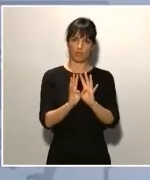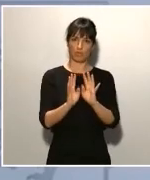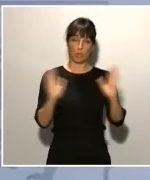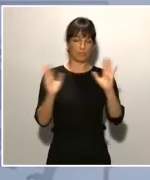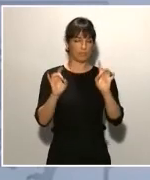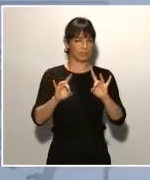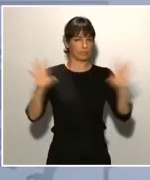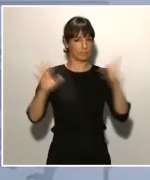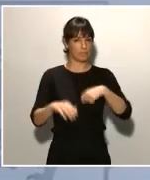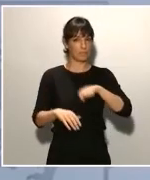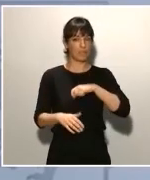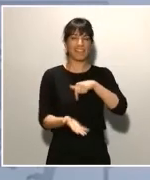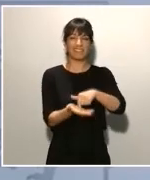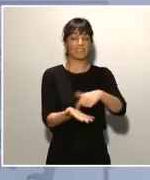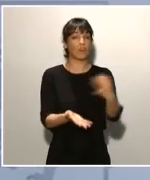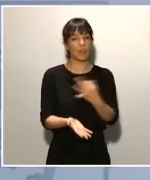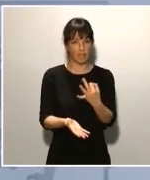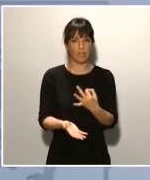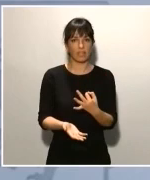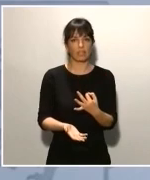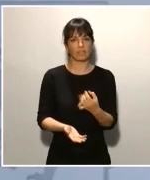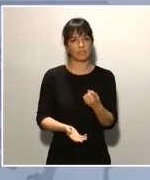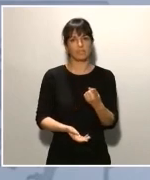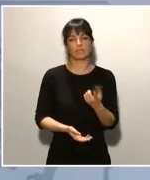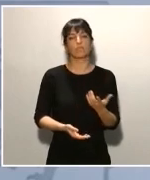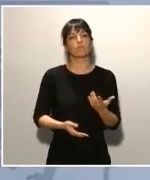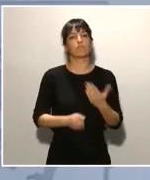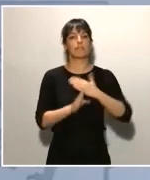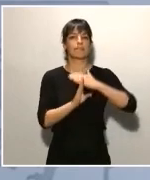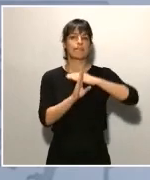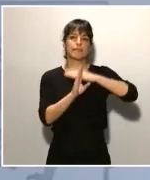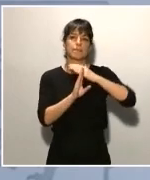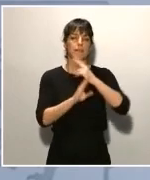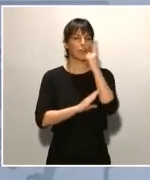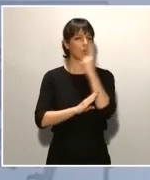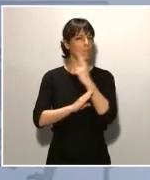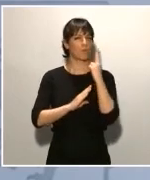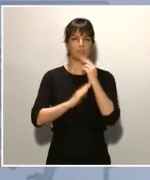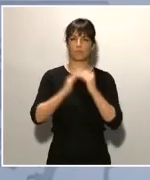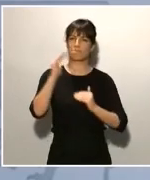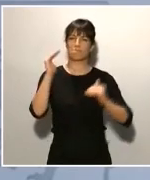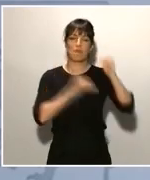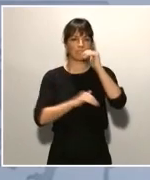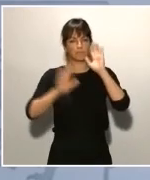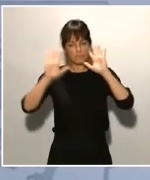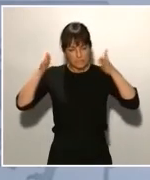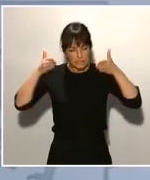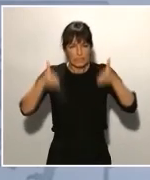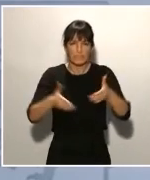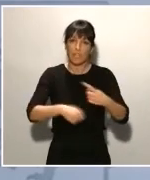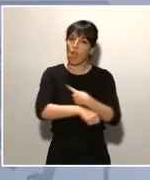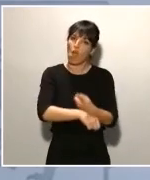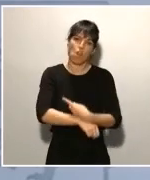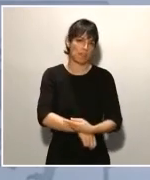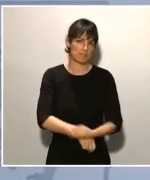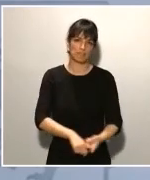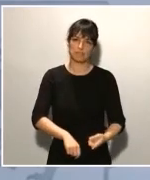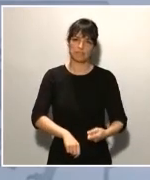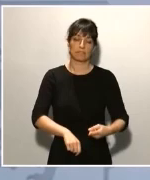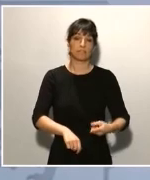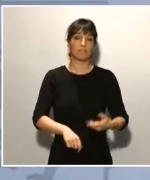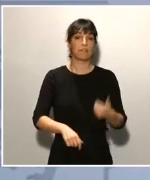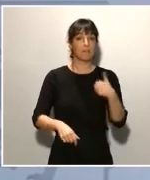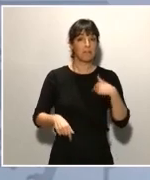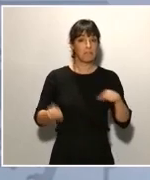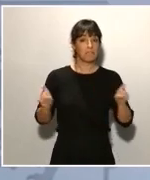España es precisamente el mayor nivel de compromiso, de dedicación y de horas. Nosotros no estamos descansando,